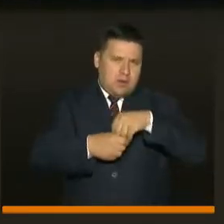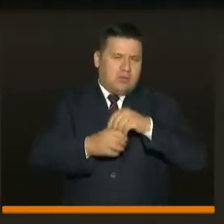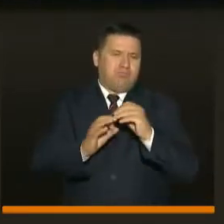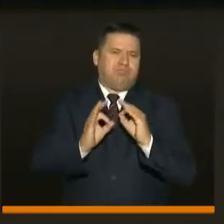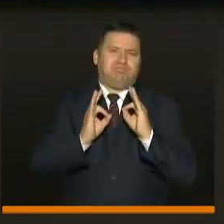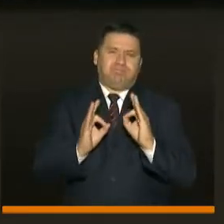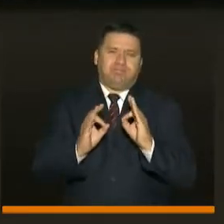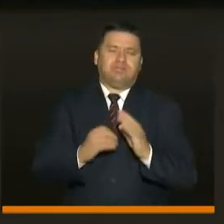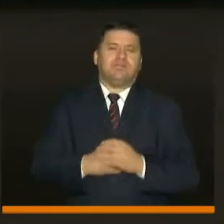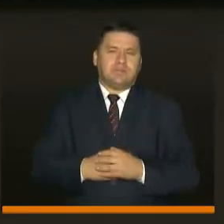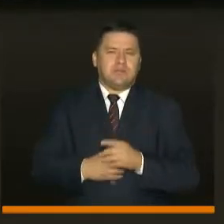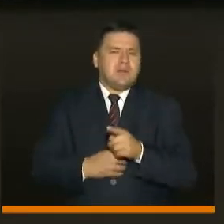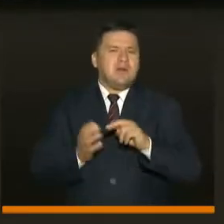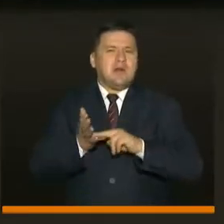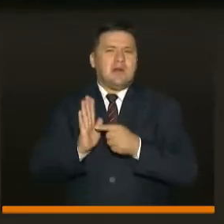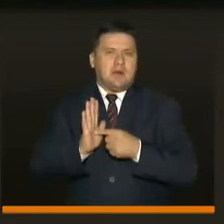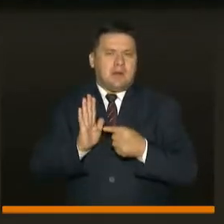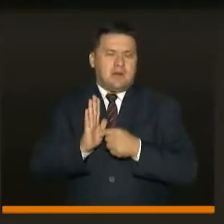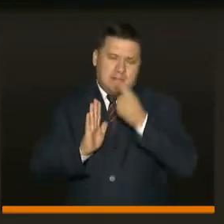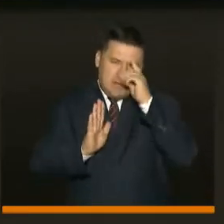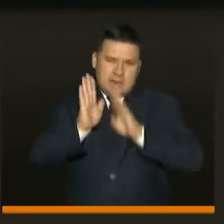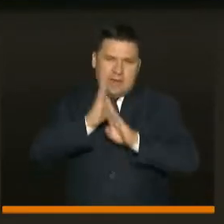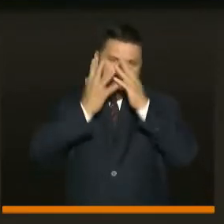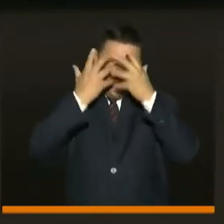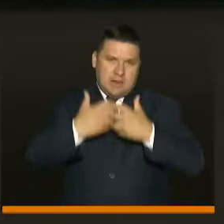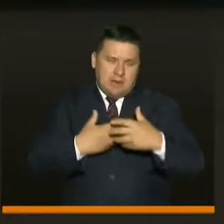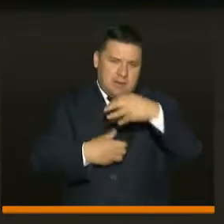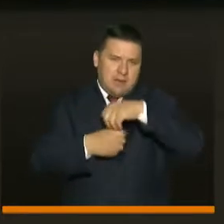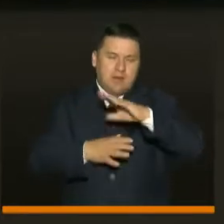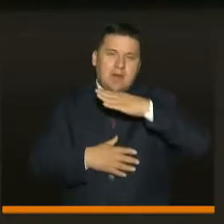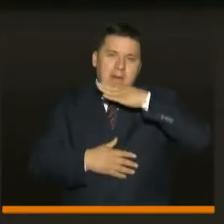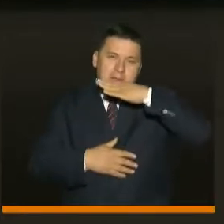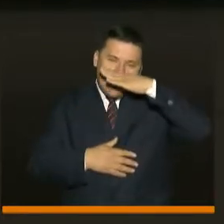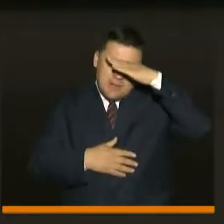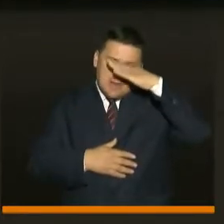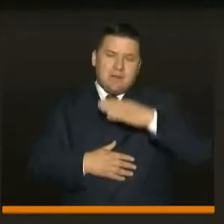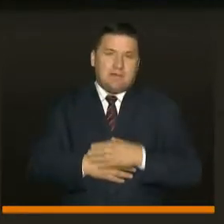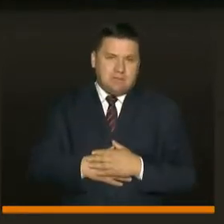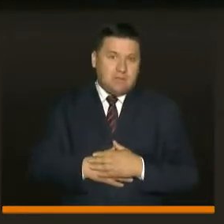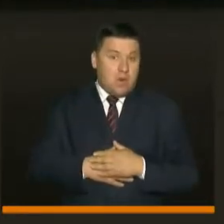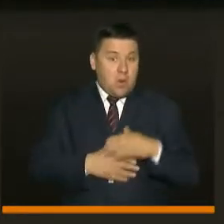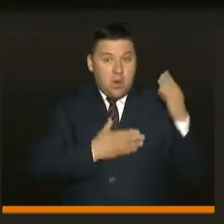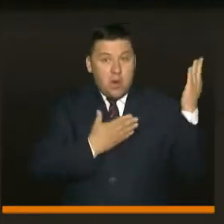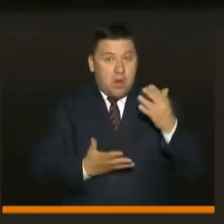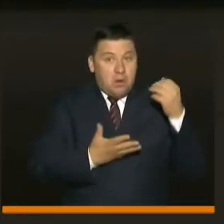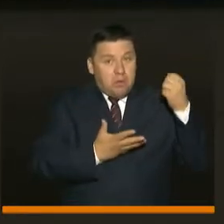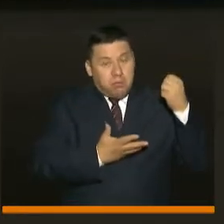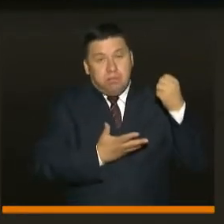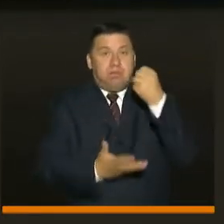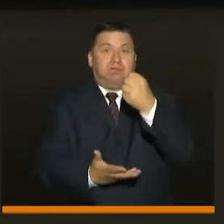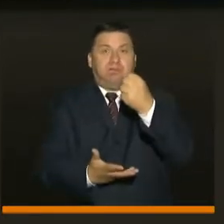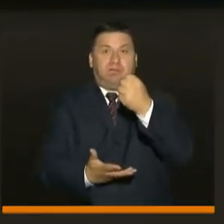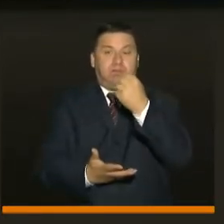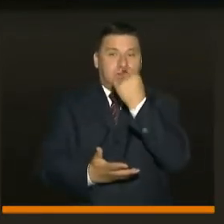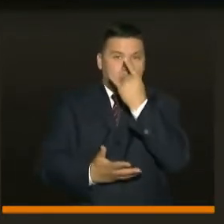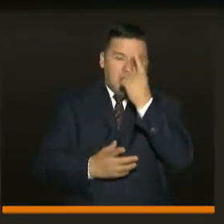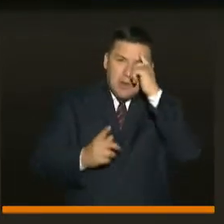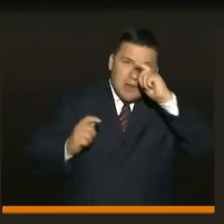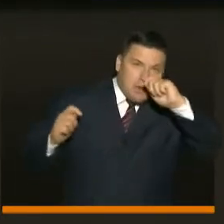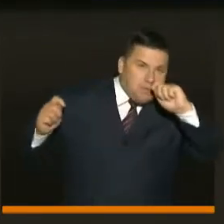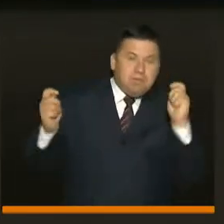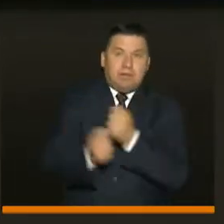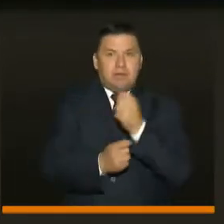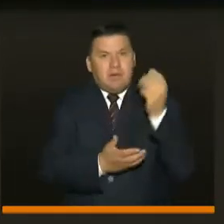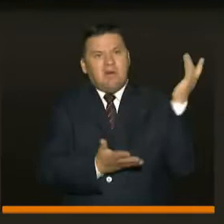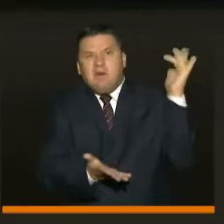excelencia como es Empresas Públicas de Medellín que viene a invertir, que viene a transformar,